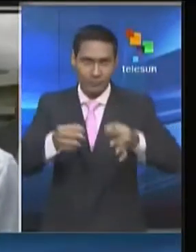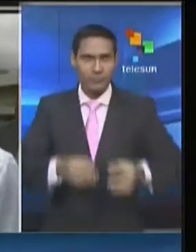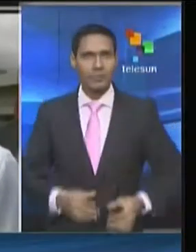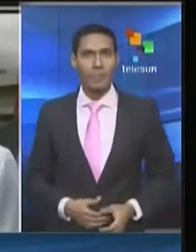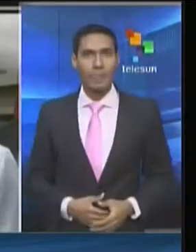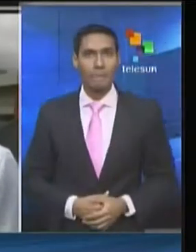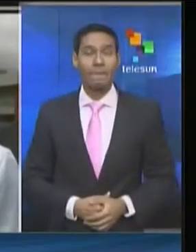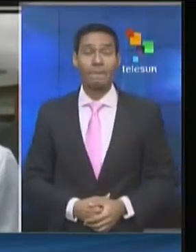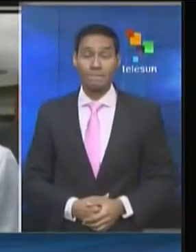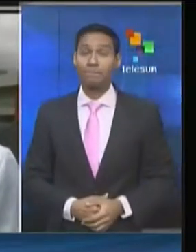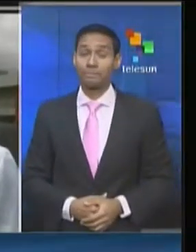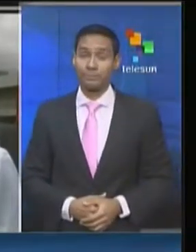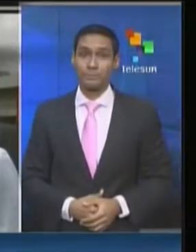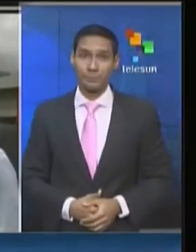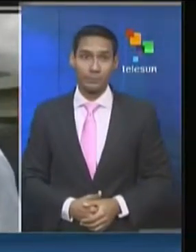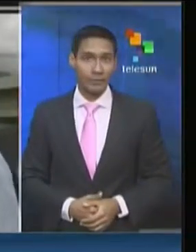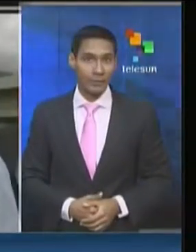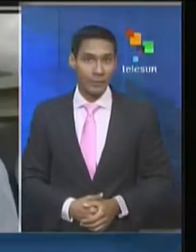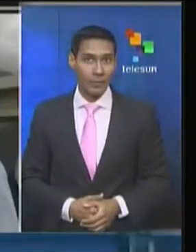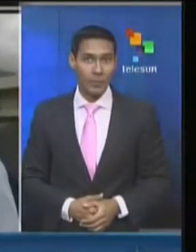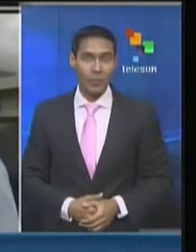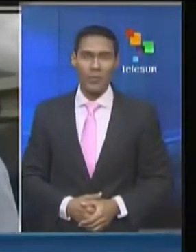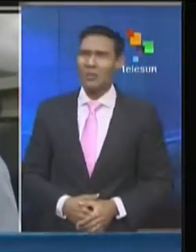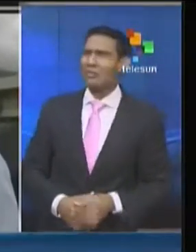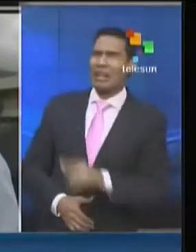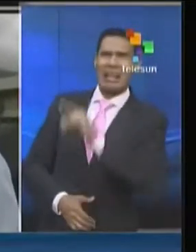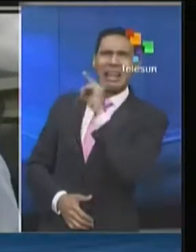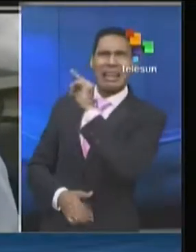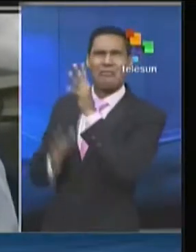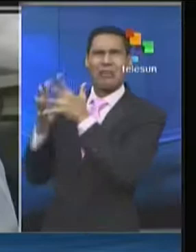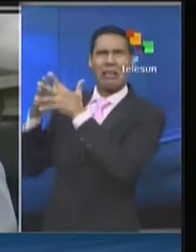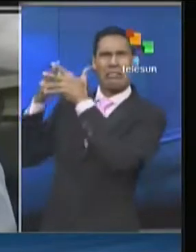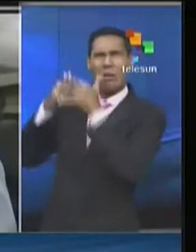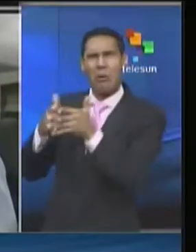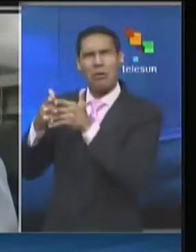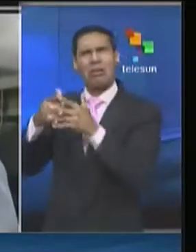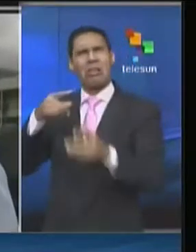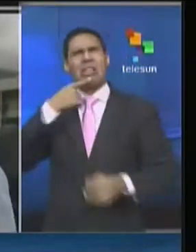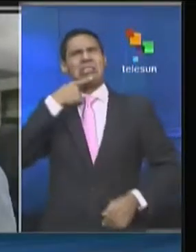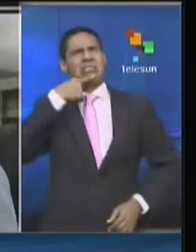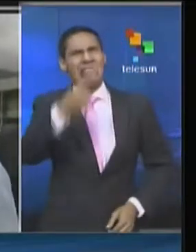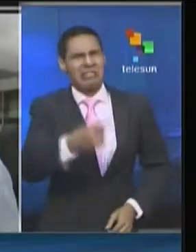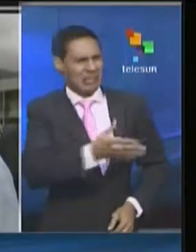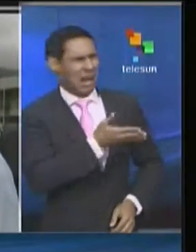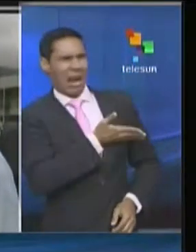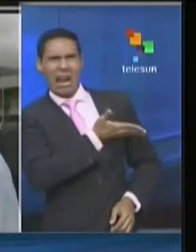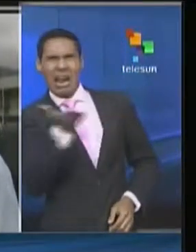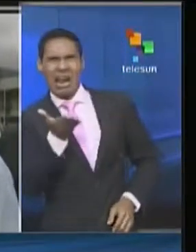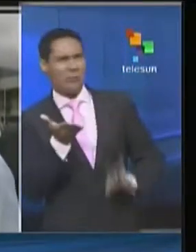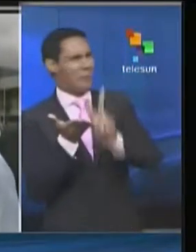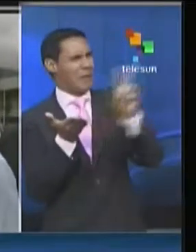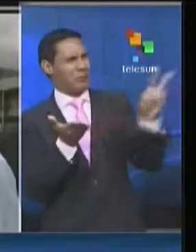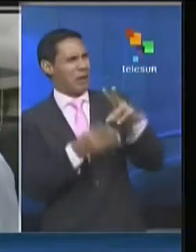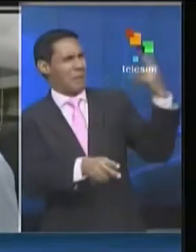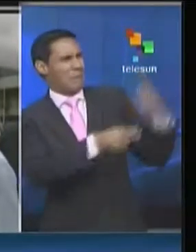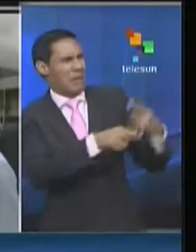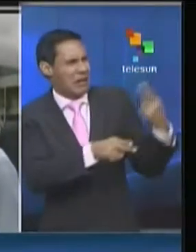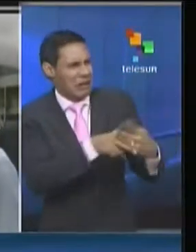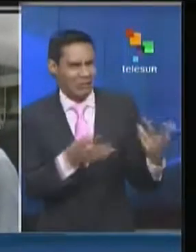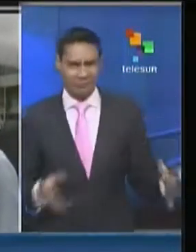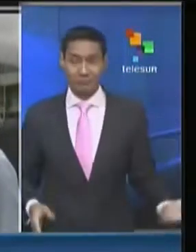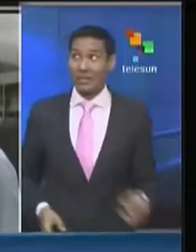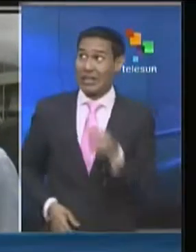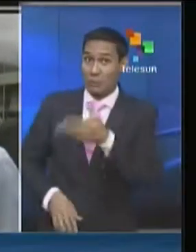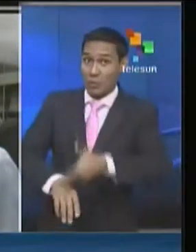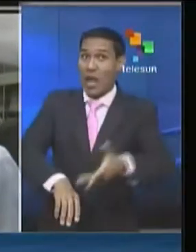Esos actos de declarar a un país o a un grupo de personas como amenaza por los Estados Unidos, es el preludio